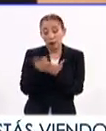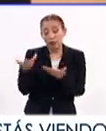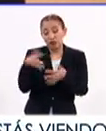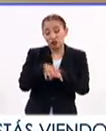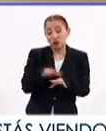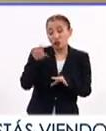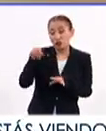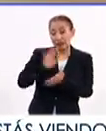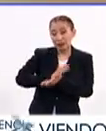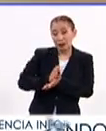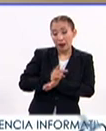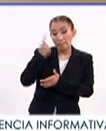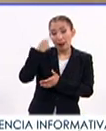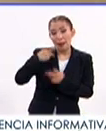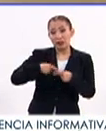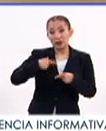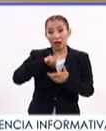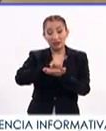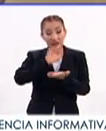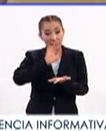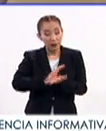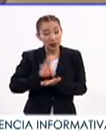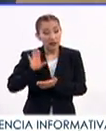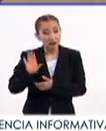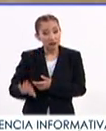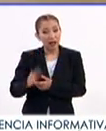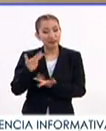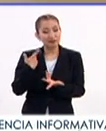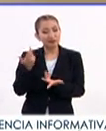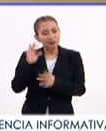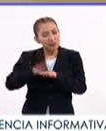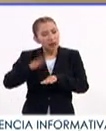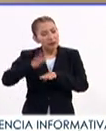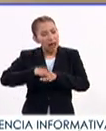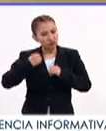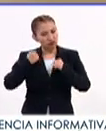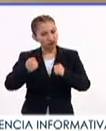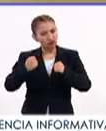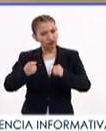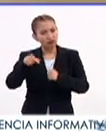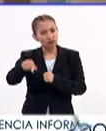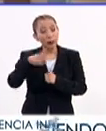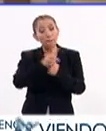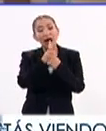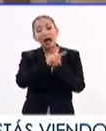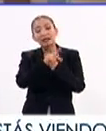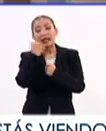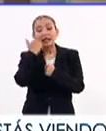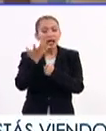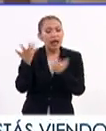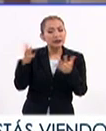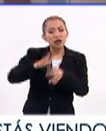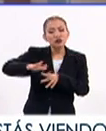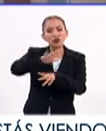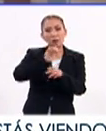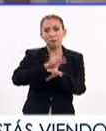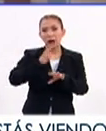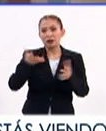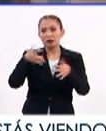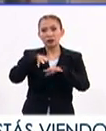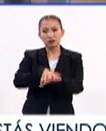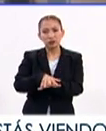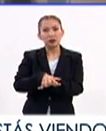inclusión y no discriminación hacia las personas con discapacidad están tomando cada vez más fuerza. Los países buscan crear sociedades más